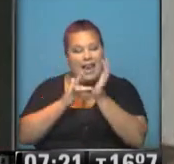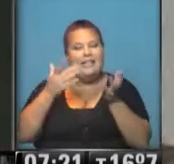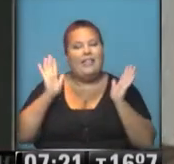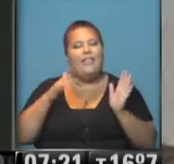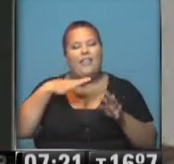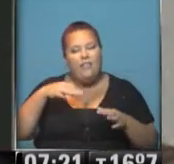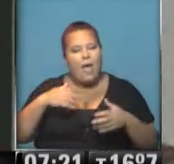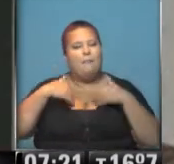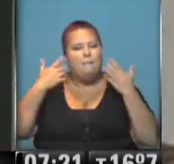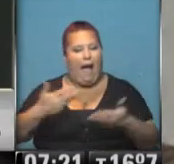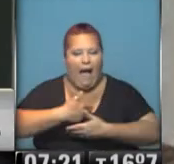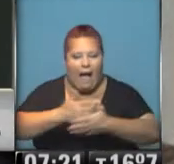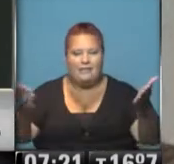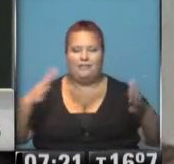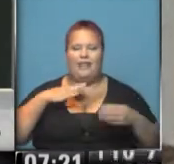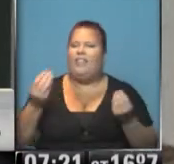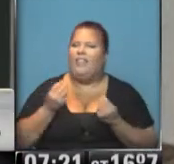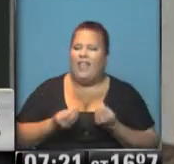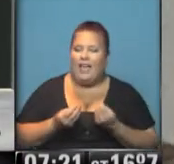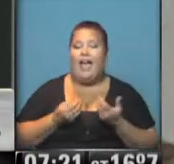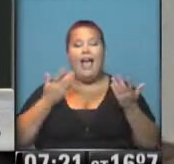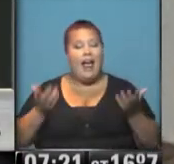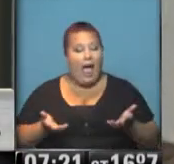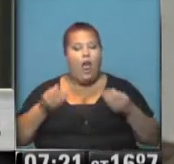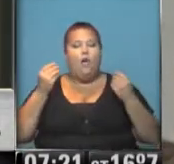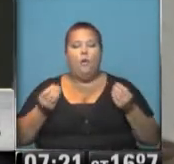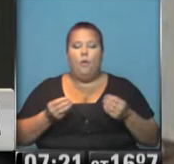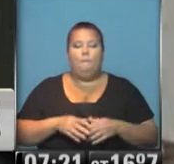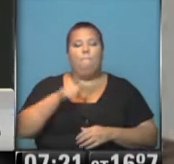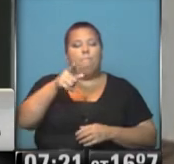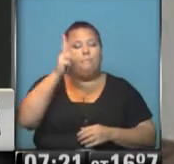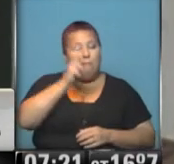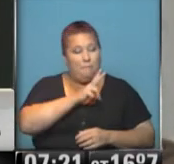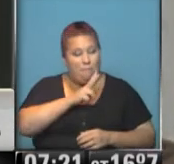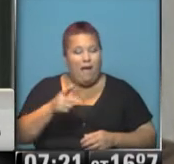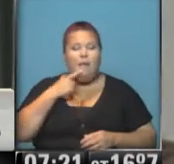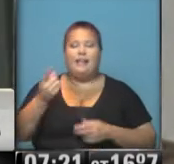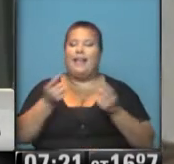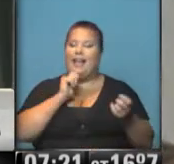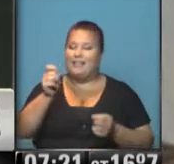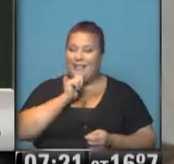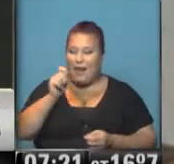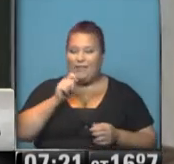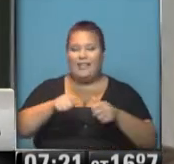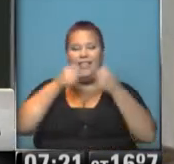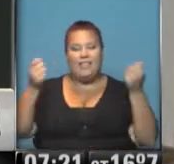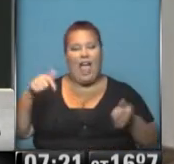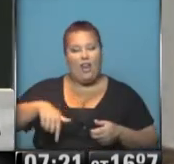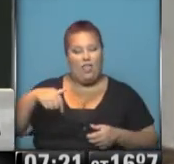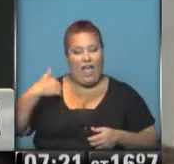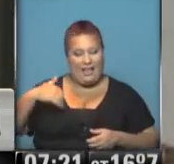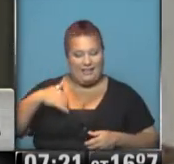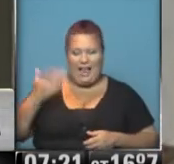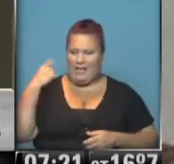abrir más las puertas. ¿A qué se refiere? Claro, porque lo que señala el Papa Francisco en una entrevista brindada a un medio argentino en las